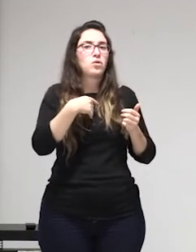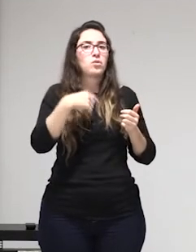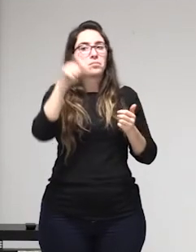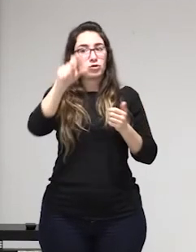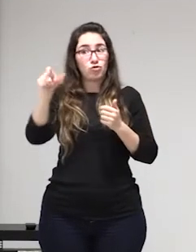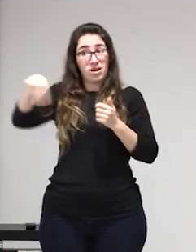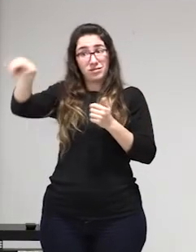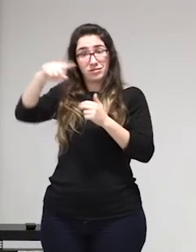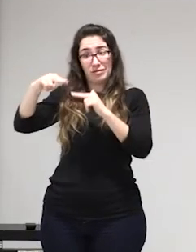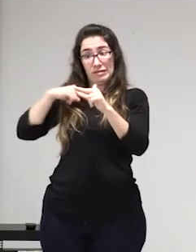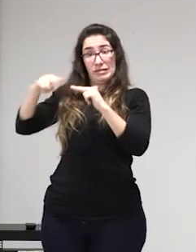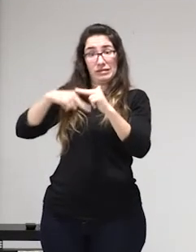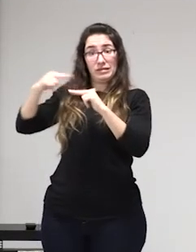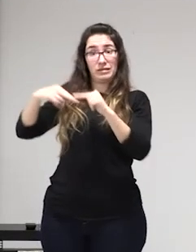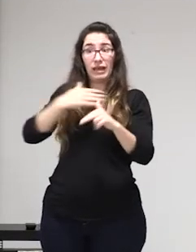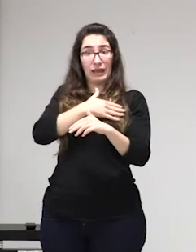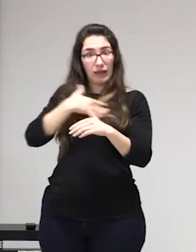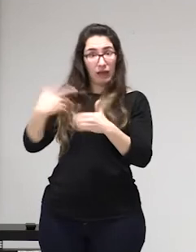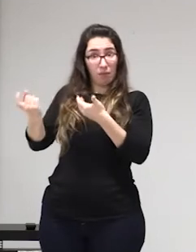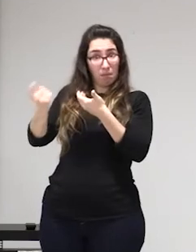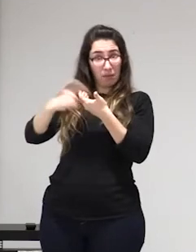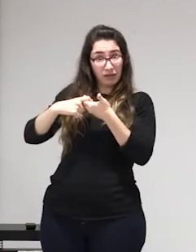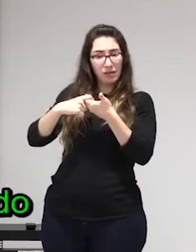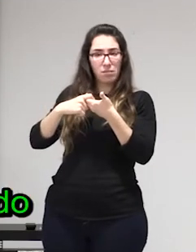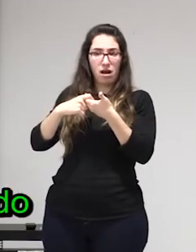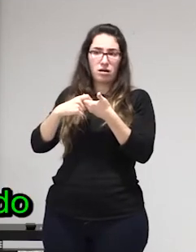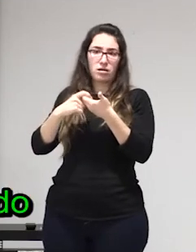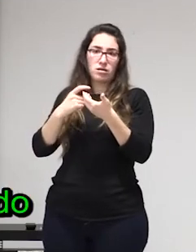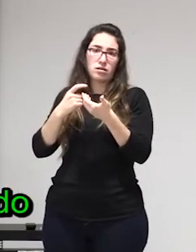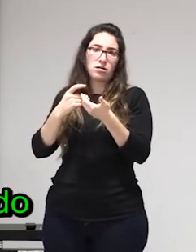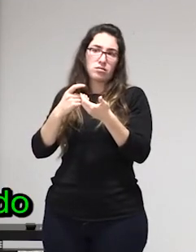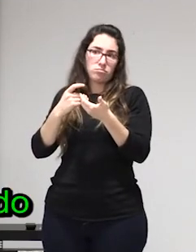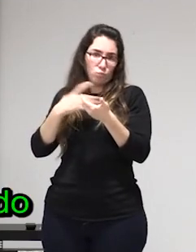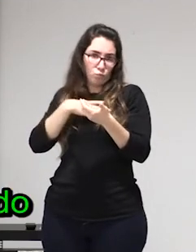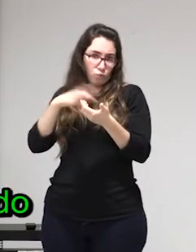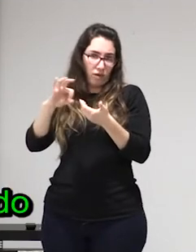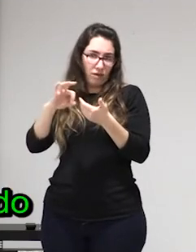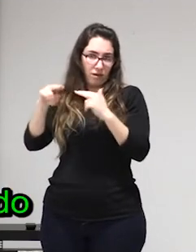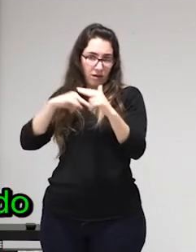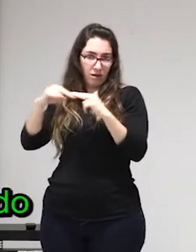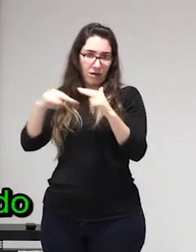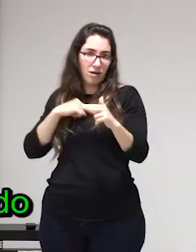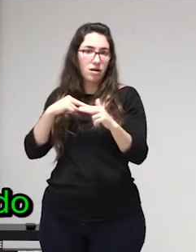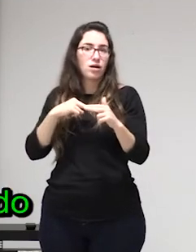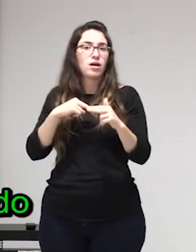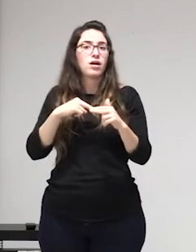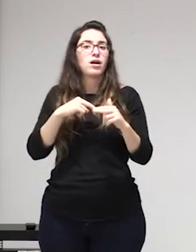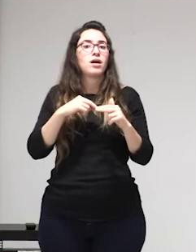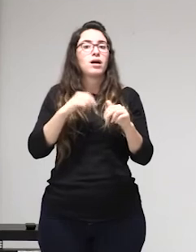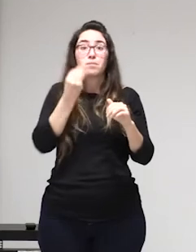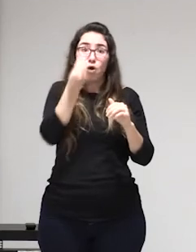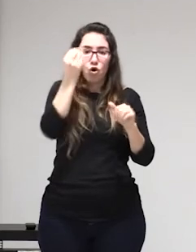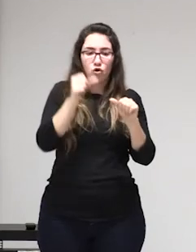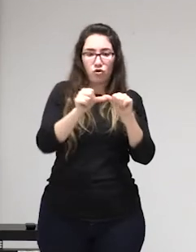ellos sean multadas y sean criminalizadas ahora eso sí clientes que han perdido la custodia de sus hijos